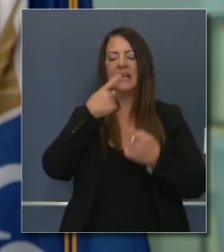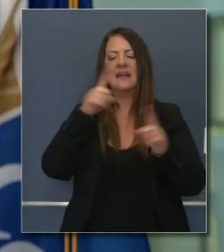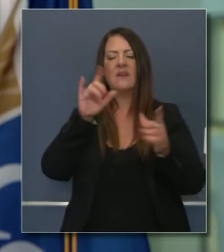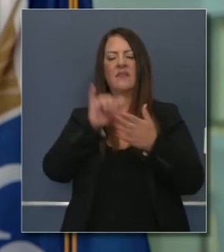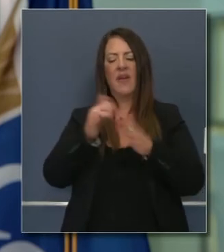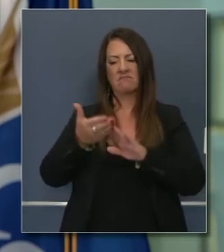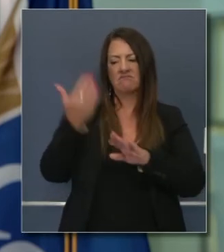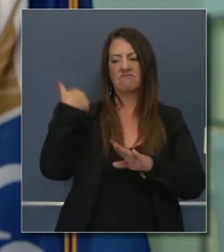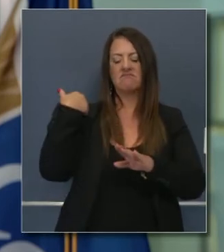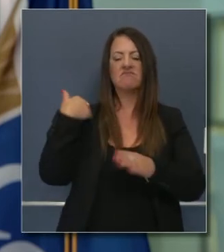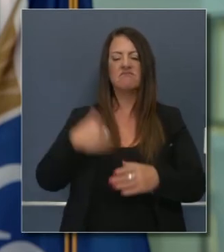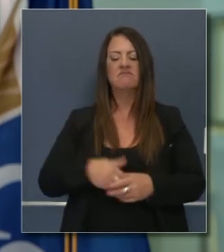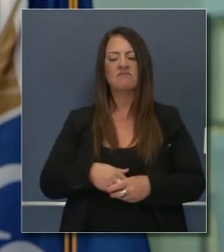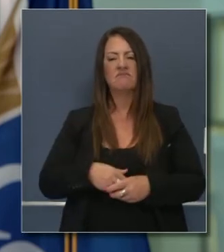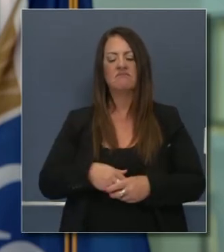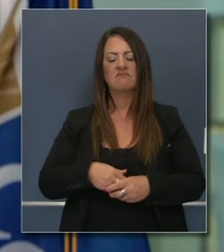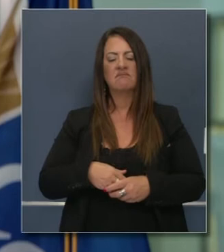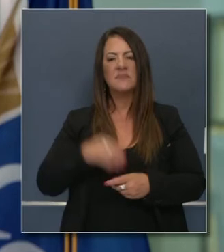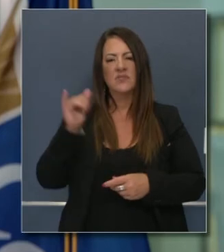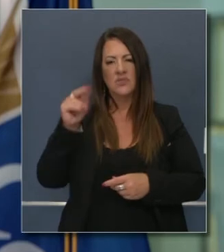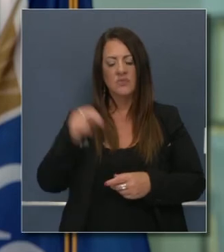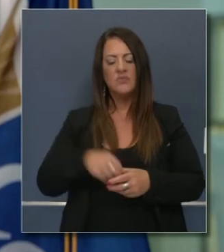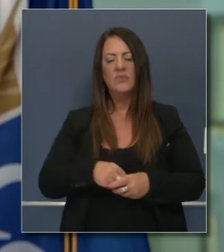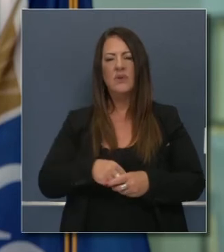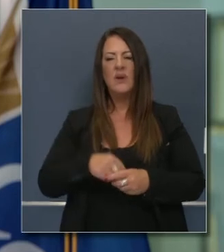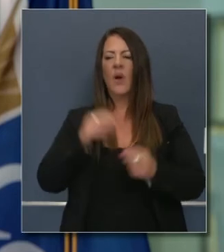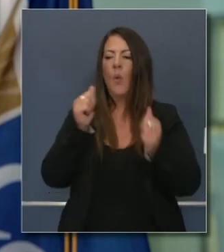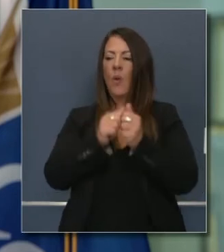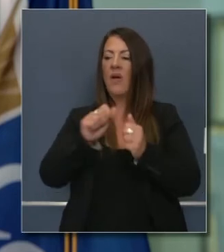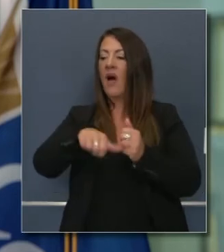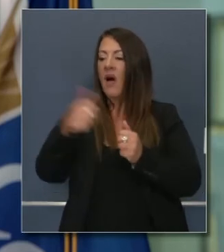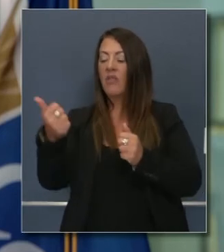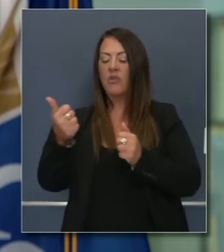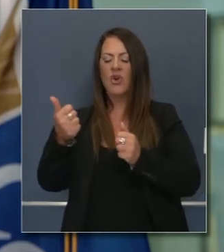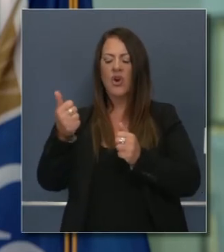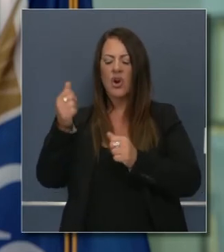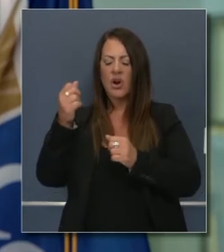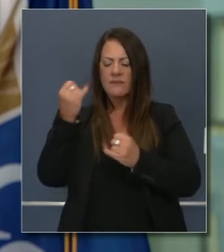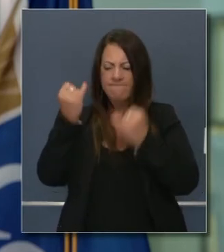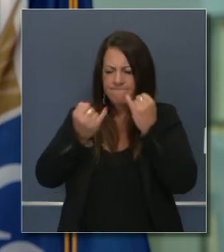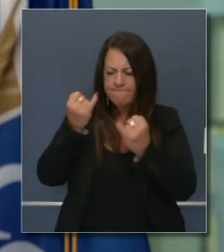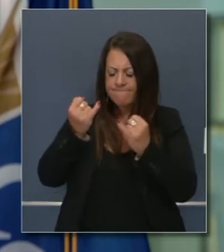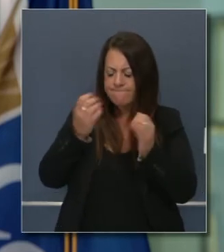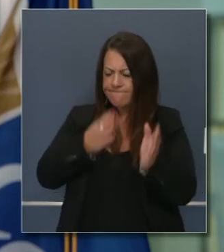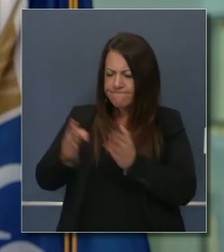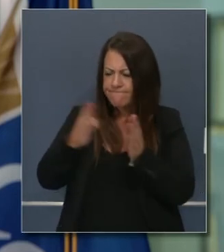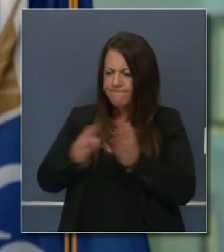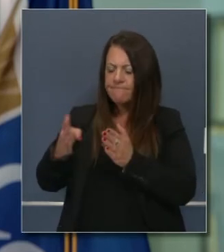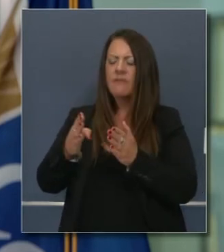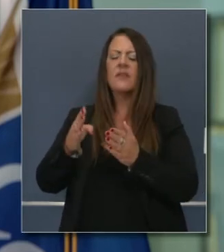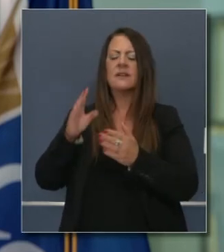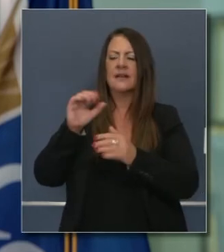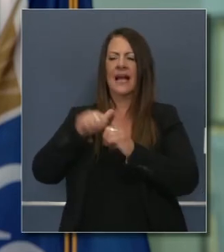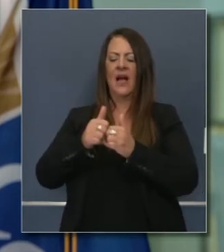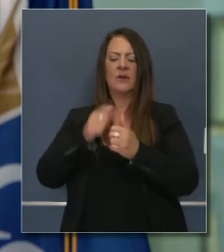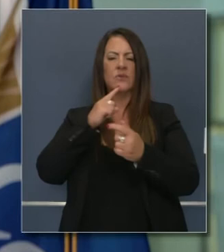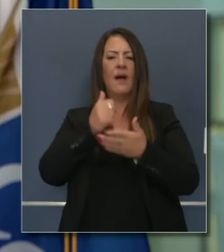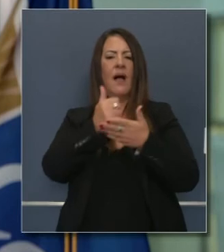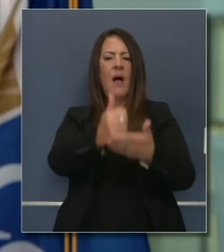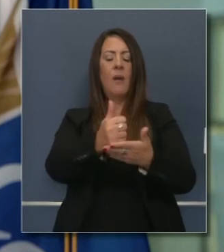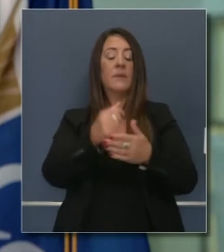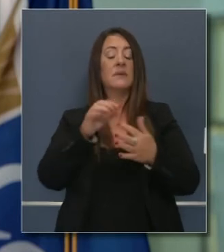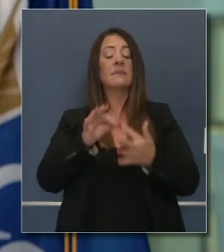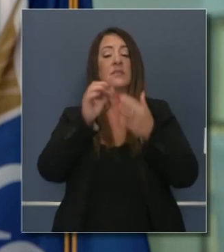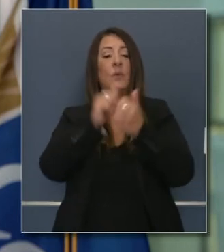mencioné desde el comienzo en mi primera declaración del Estado del Estado. particularmente con la salud mental, por